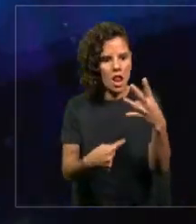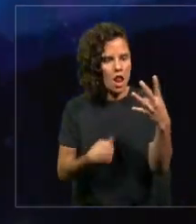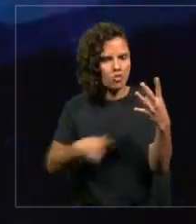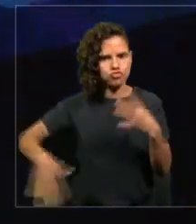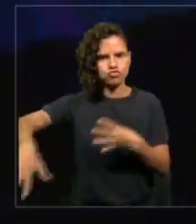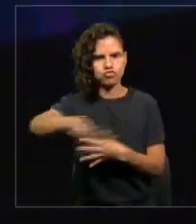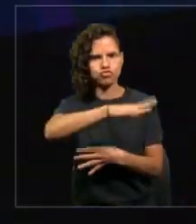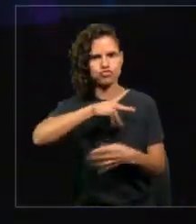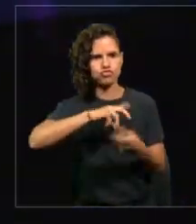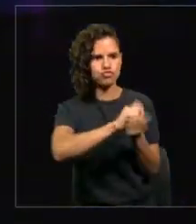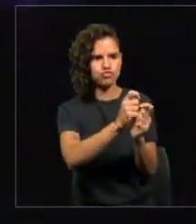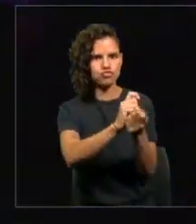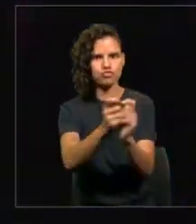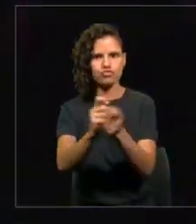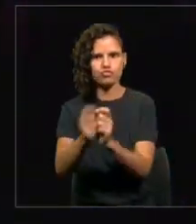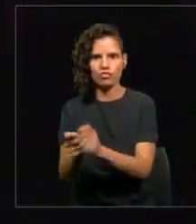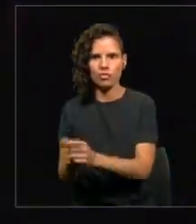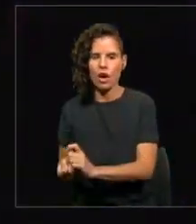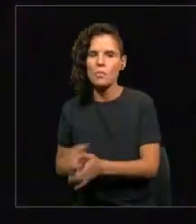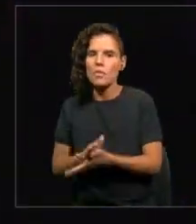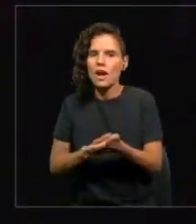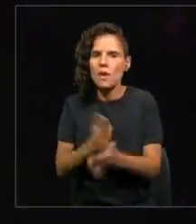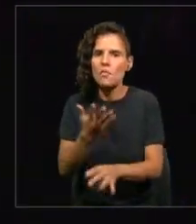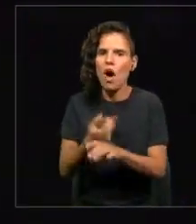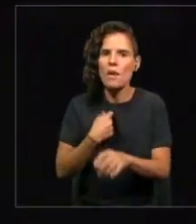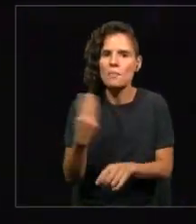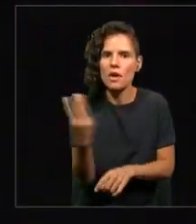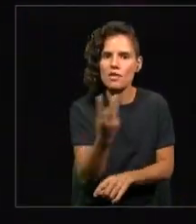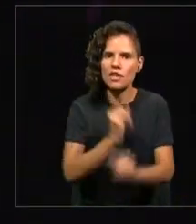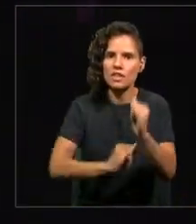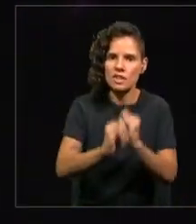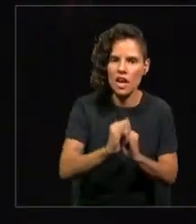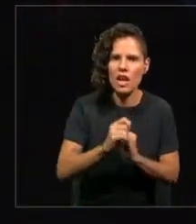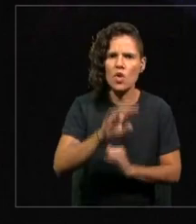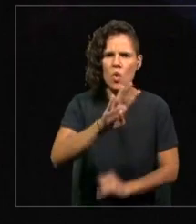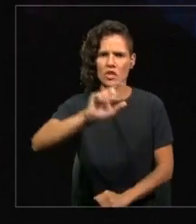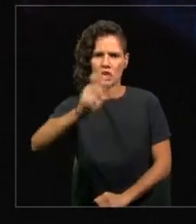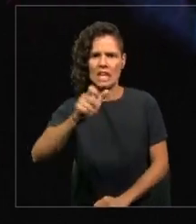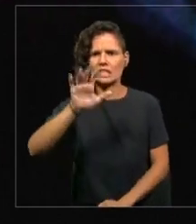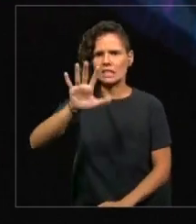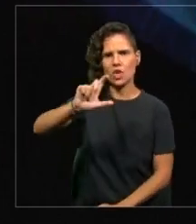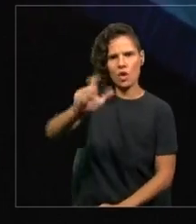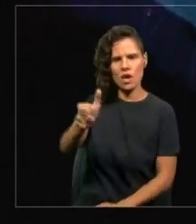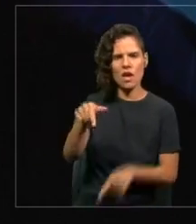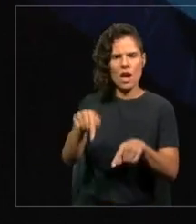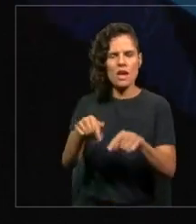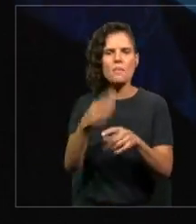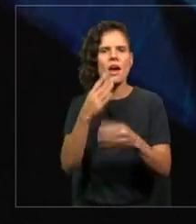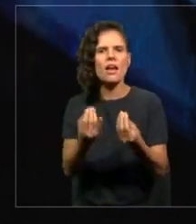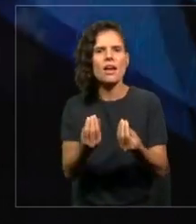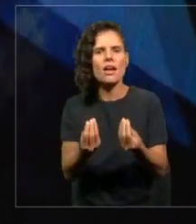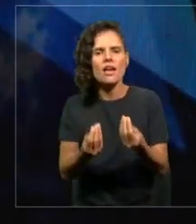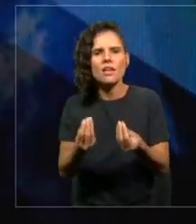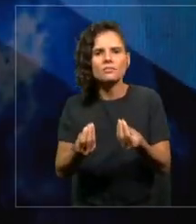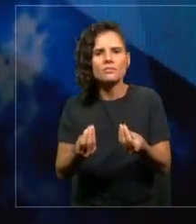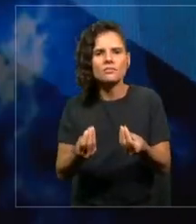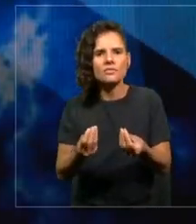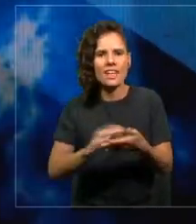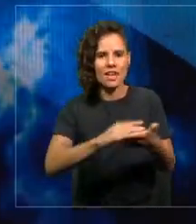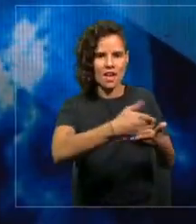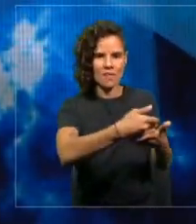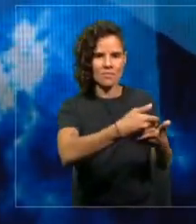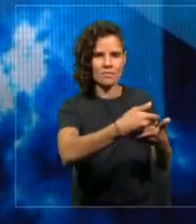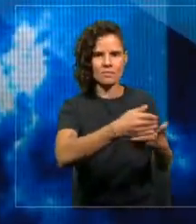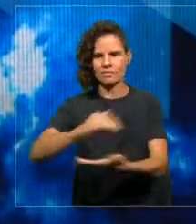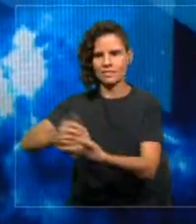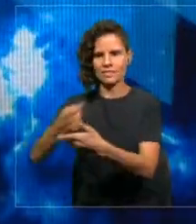si hay plataformas digitales, si hay capacidad de 4G, 5G en la transmisión de computación